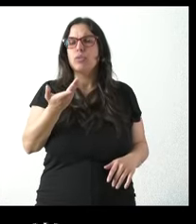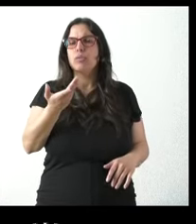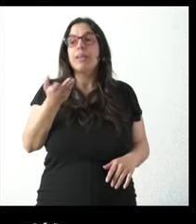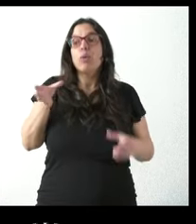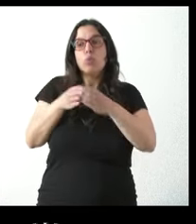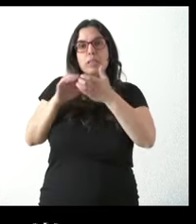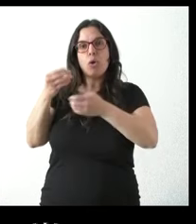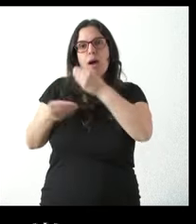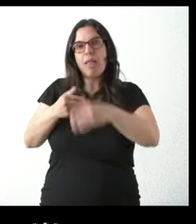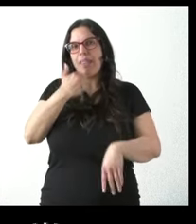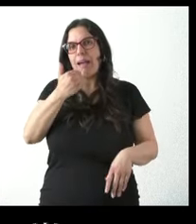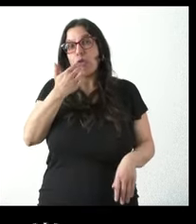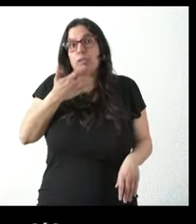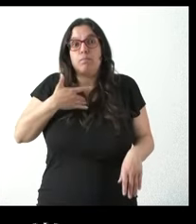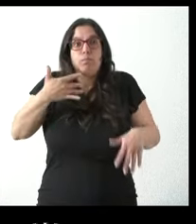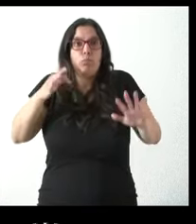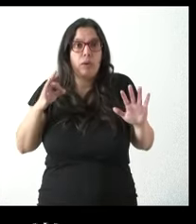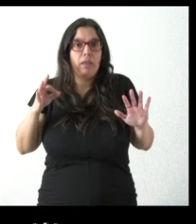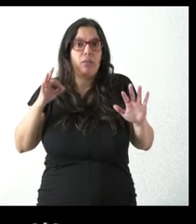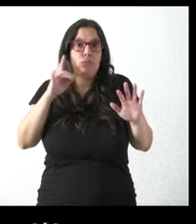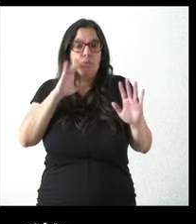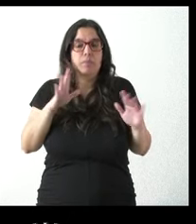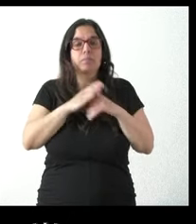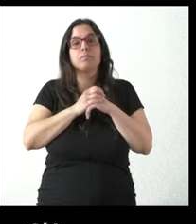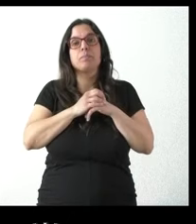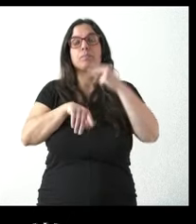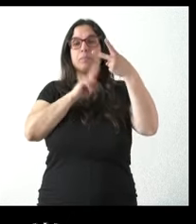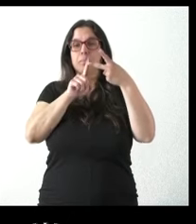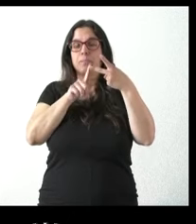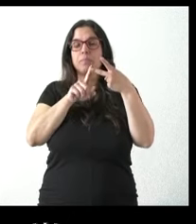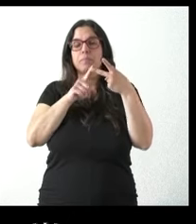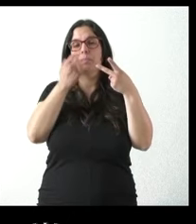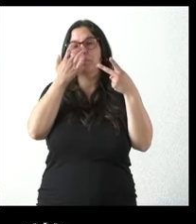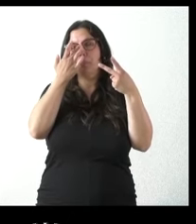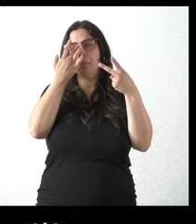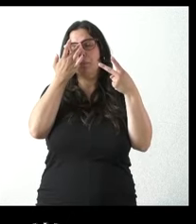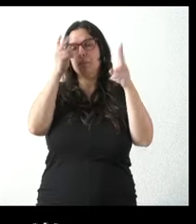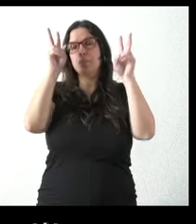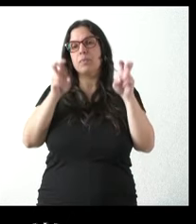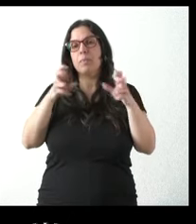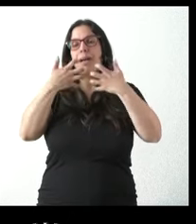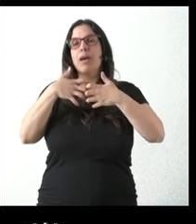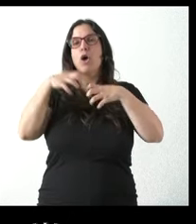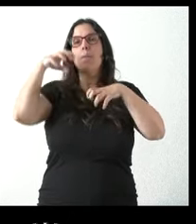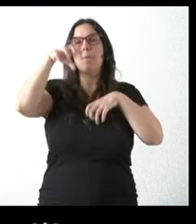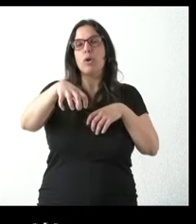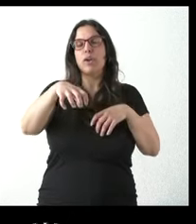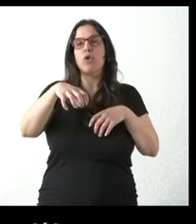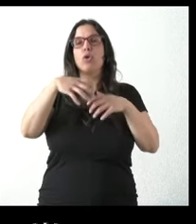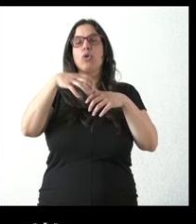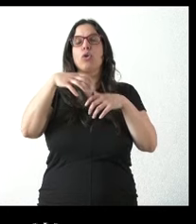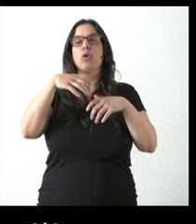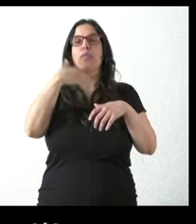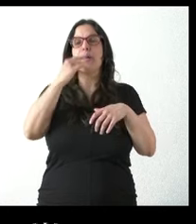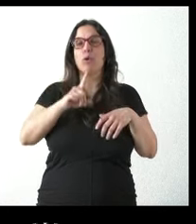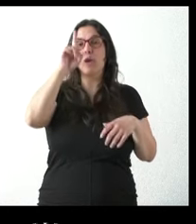la contra de respeto si es que puede hacer algo? la segunda pregunta es respecto al polígono industrial Zamora Norte de Monfarrací